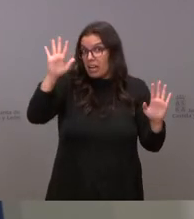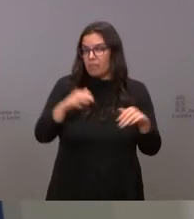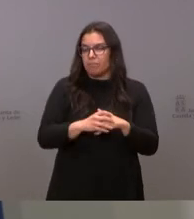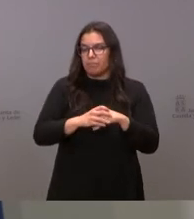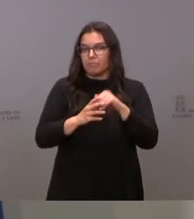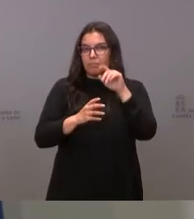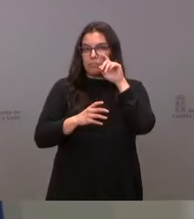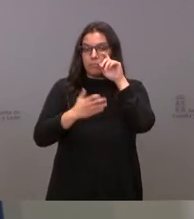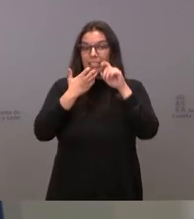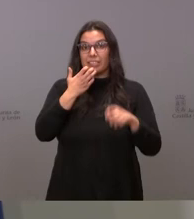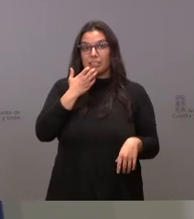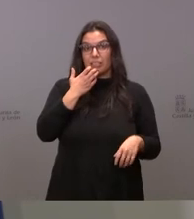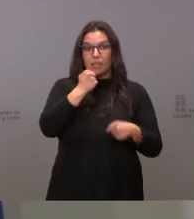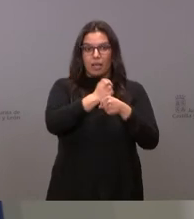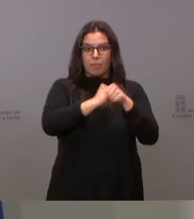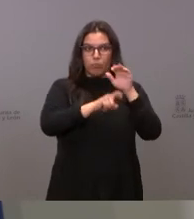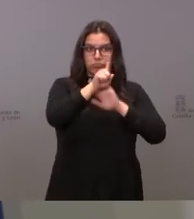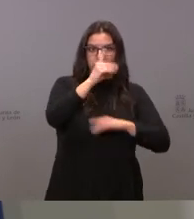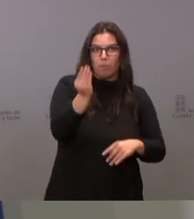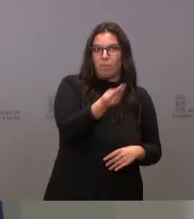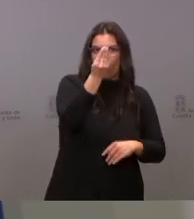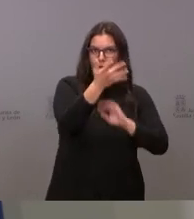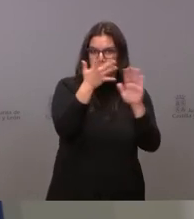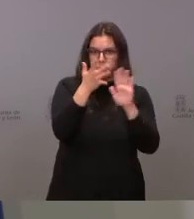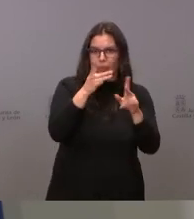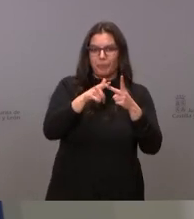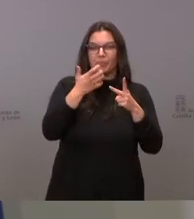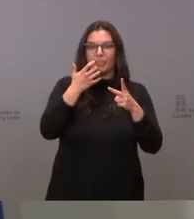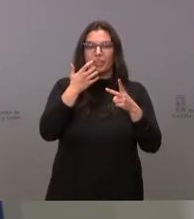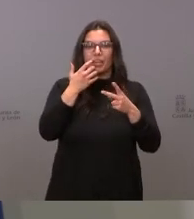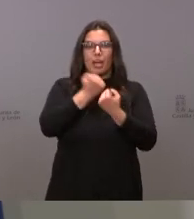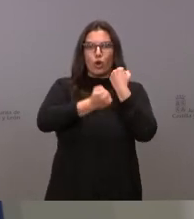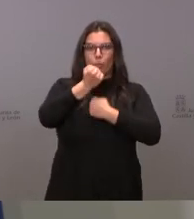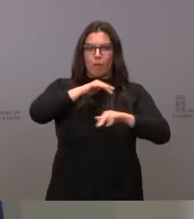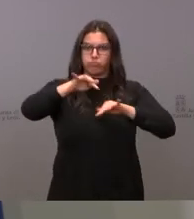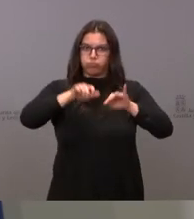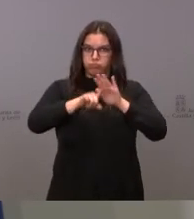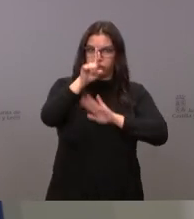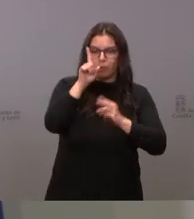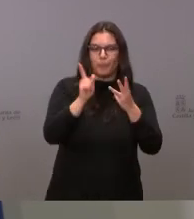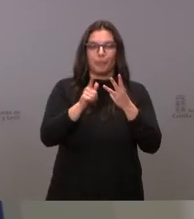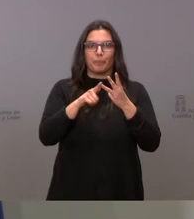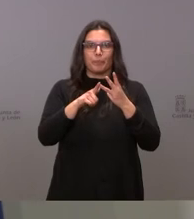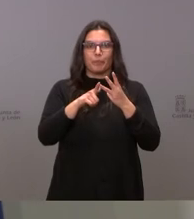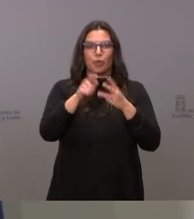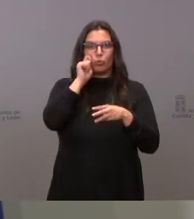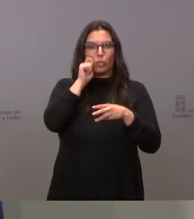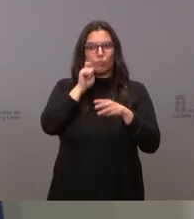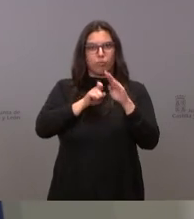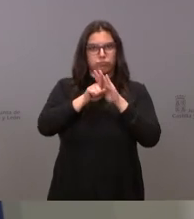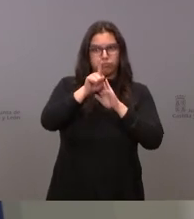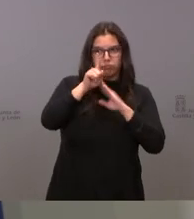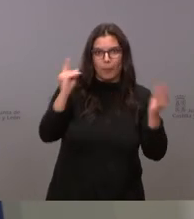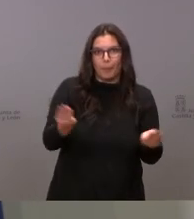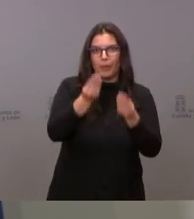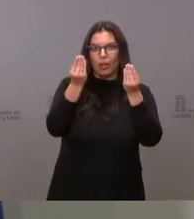si nuestro empleo se está recuperando a gran velocidad, si nuestra actividad económica está recuperándose, si nuestra actividad turística tiene